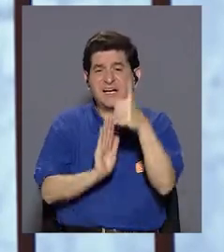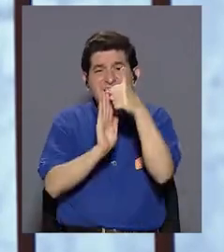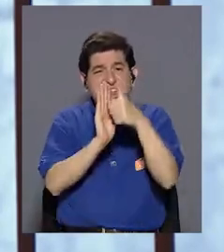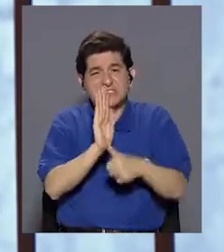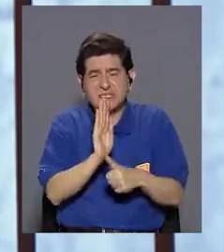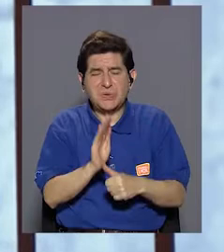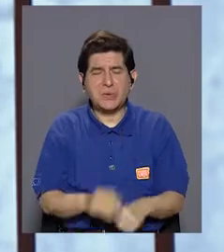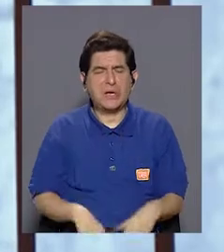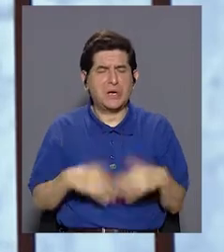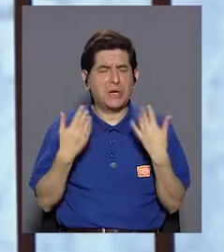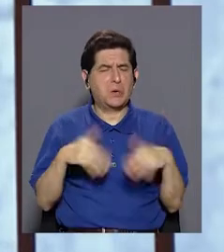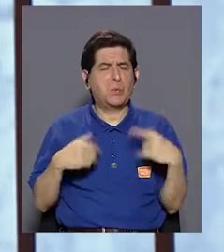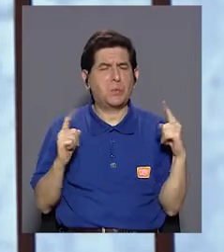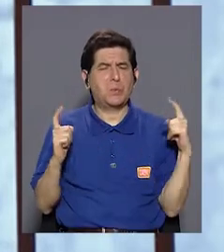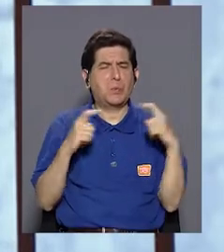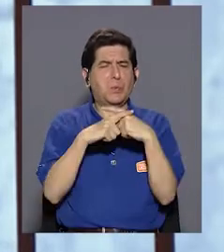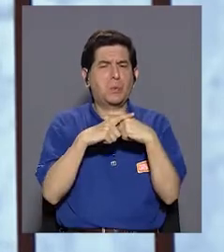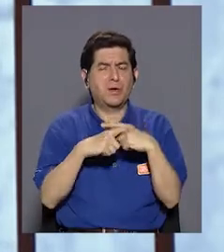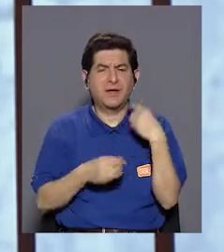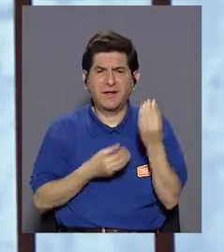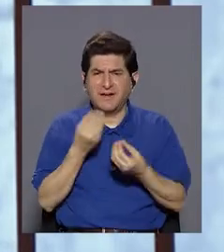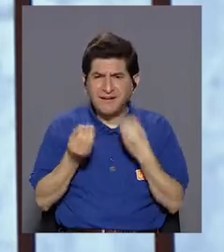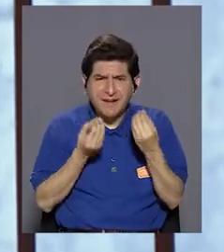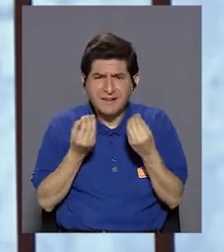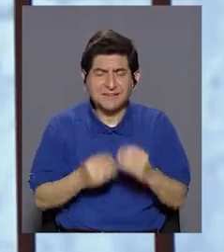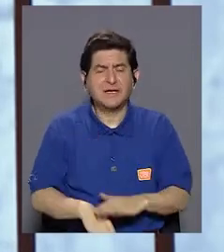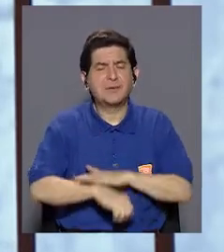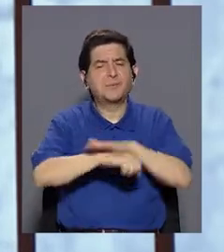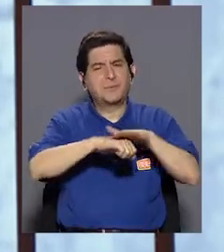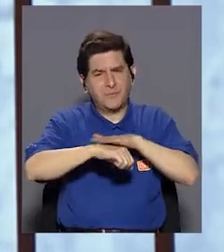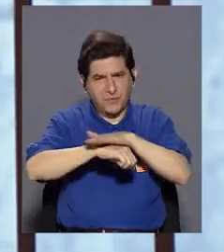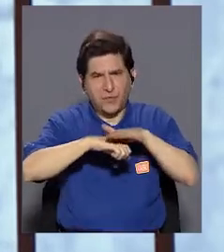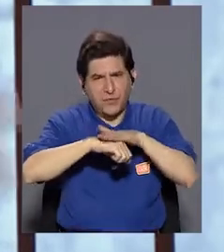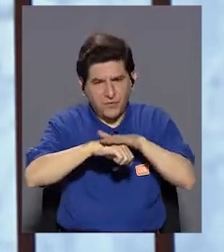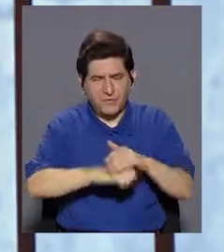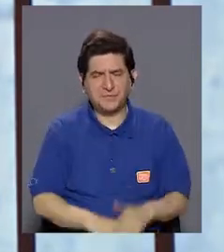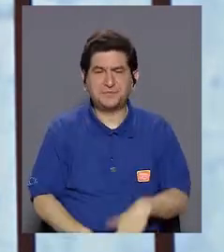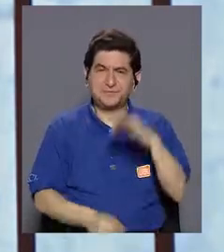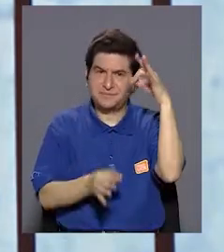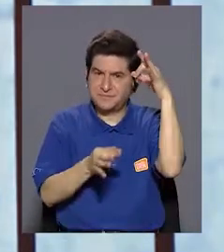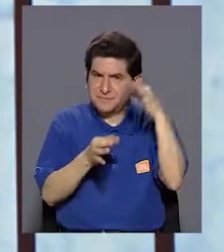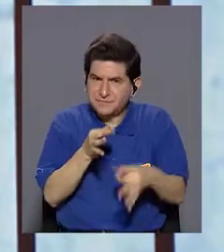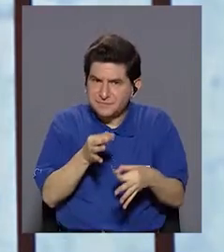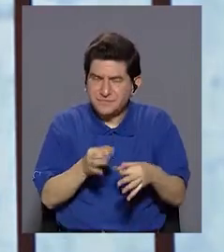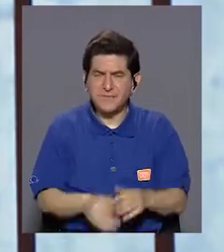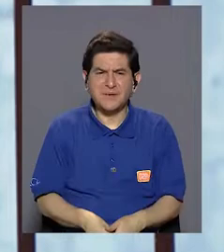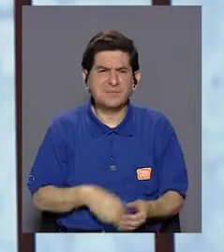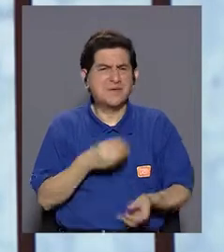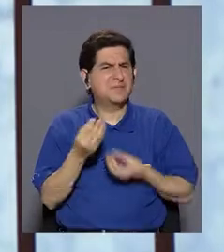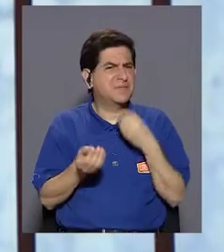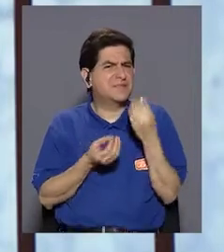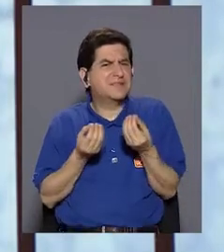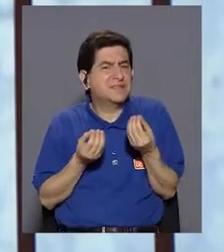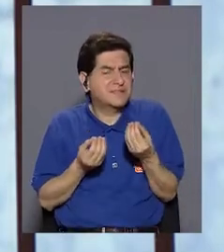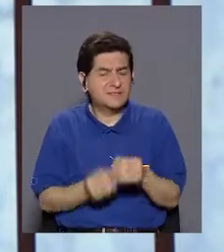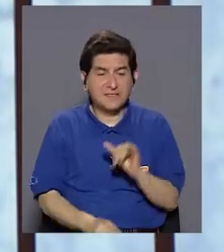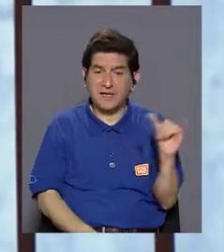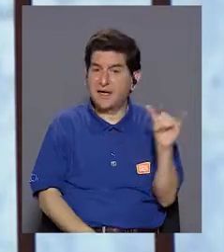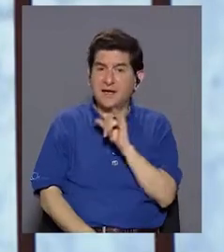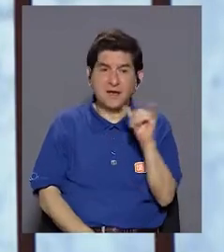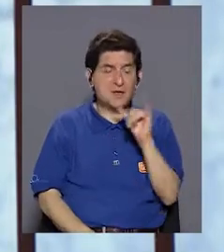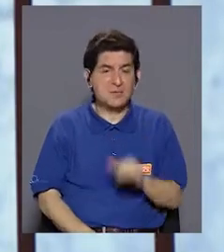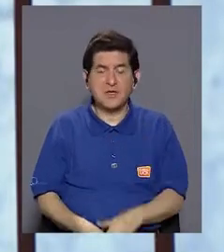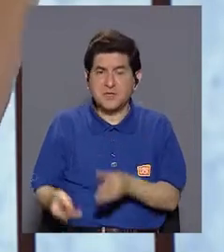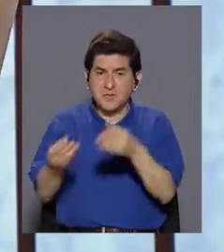cirugía que es muy seria. Entonces, ¿qué es lo que tienen que hacer? Por favor, simplemente lo que hay que hacer es lo